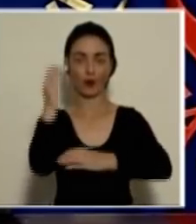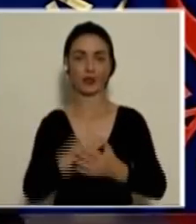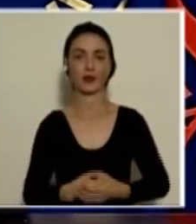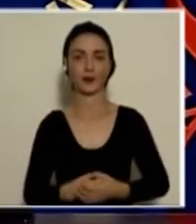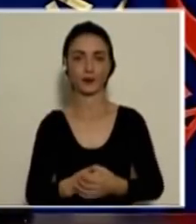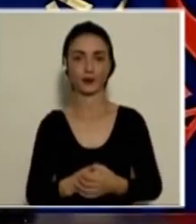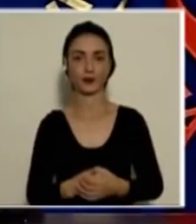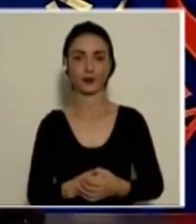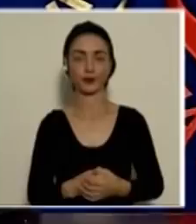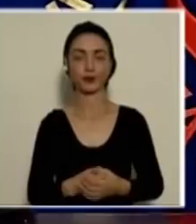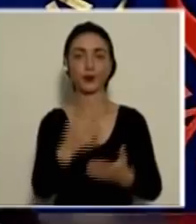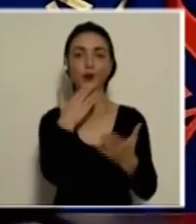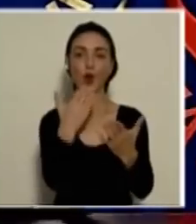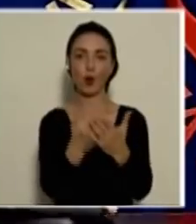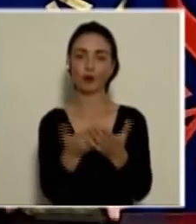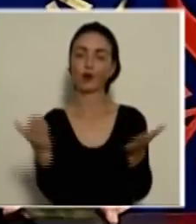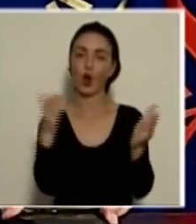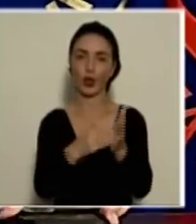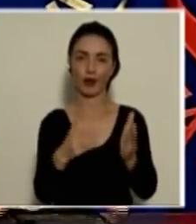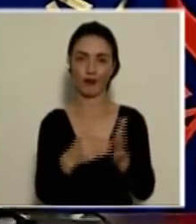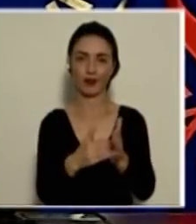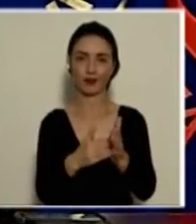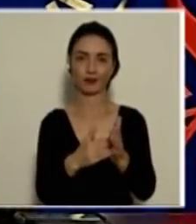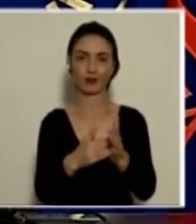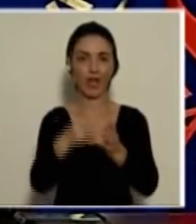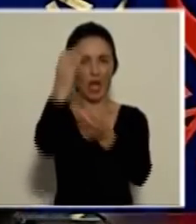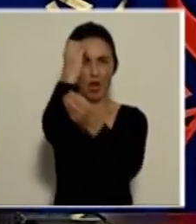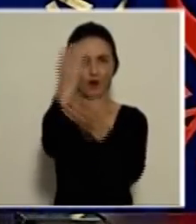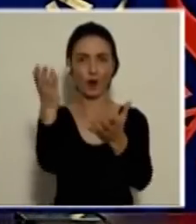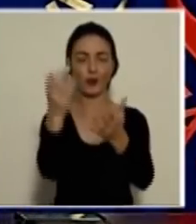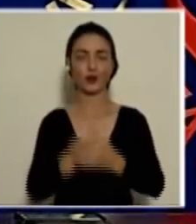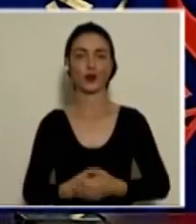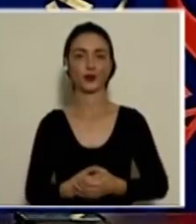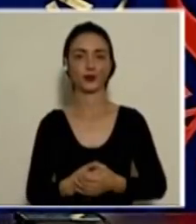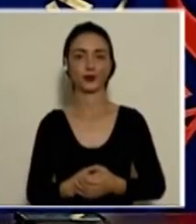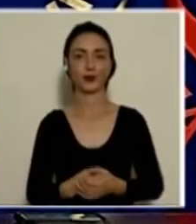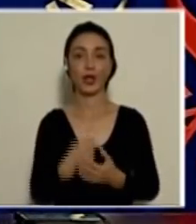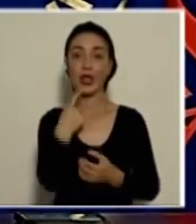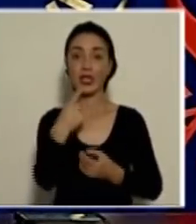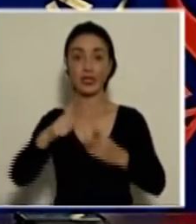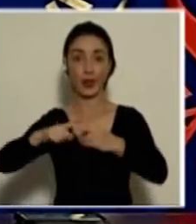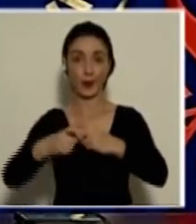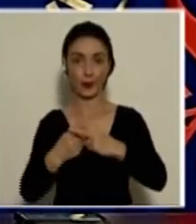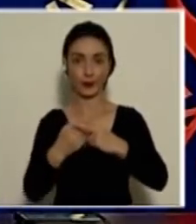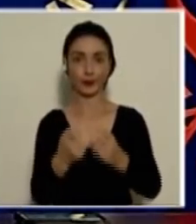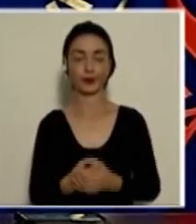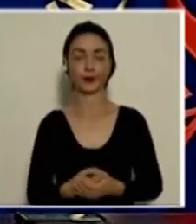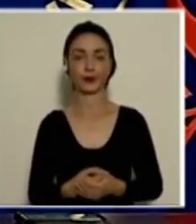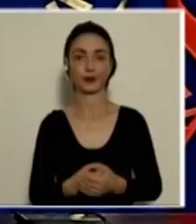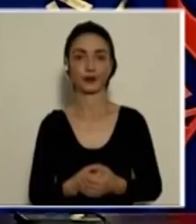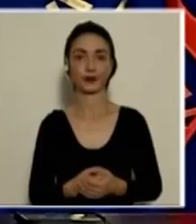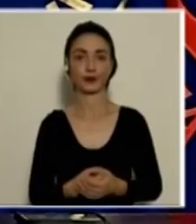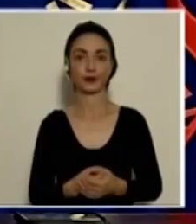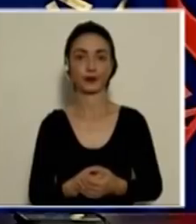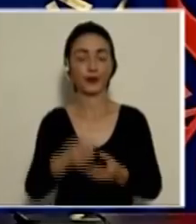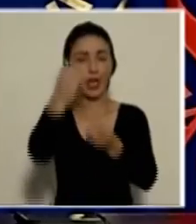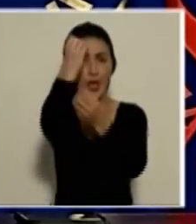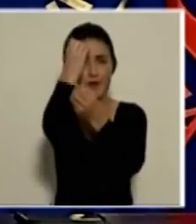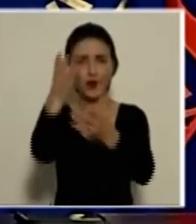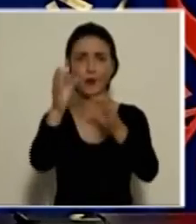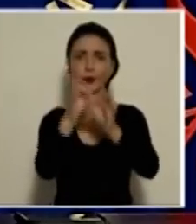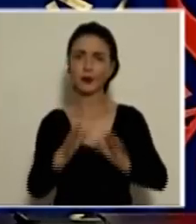prensa. Bueno, yo repetir estos datos que lo decía al principio, que son datos